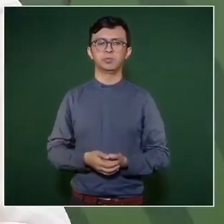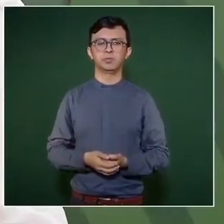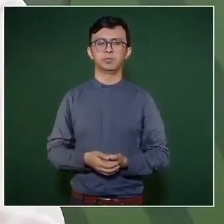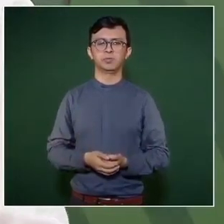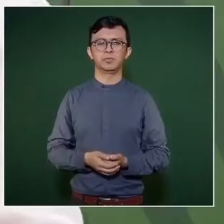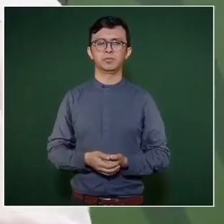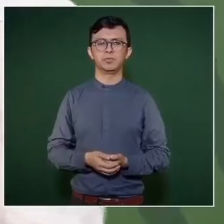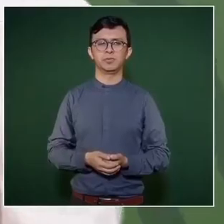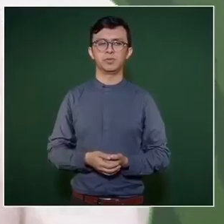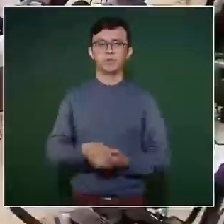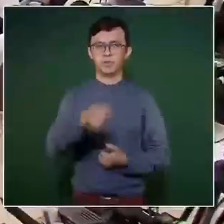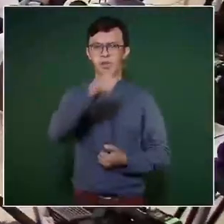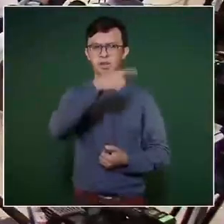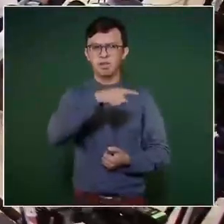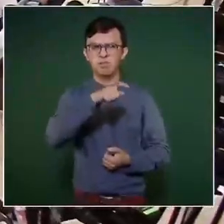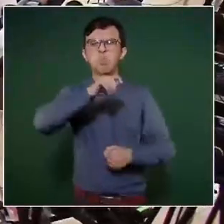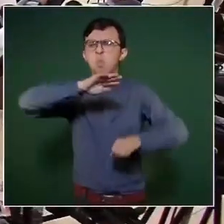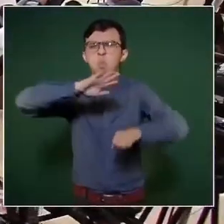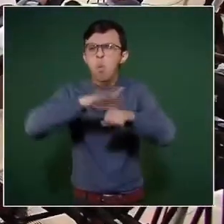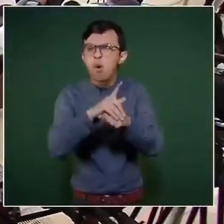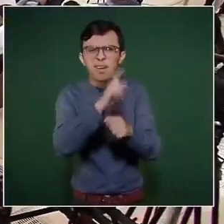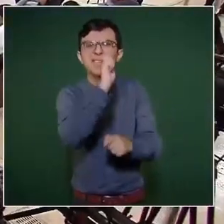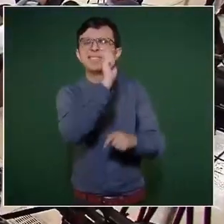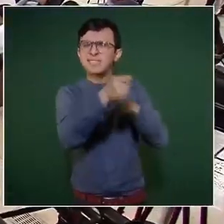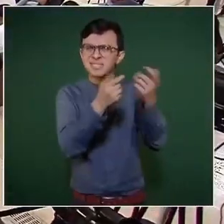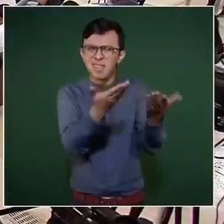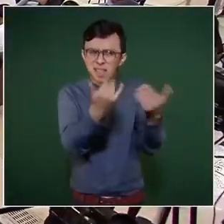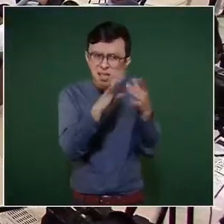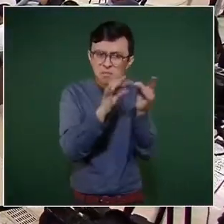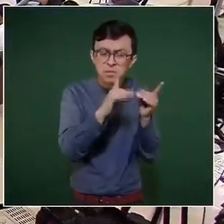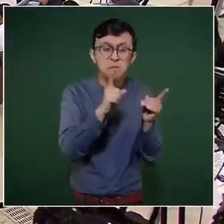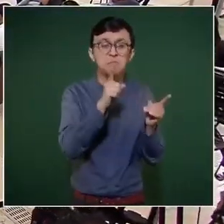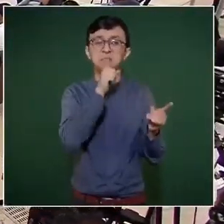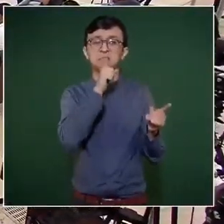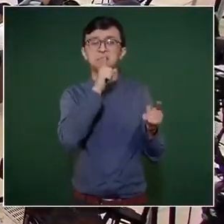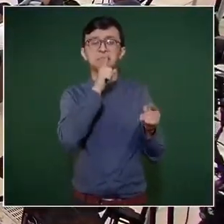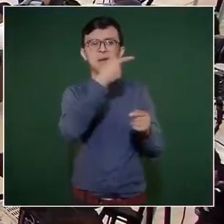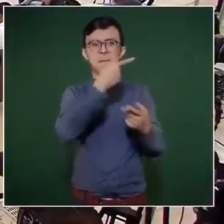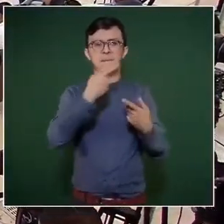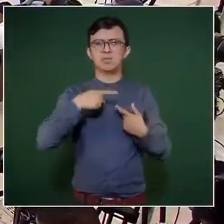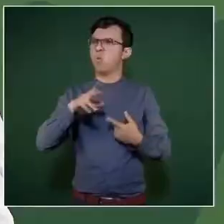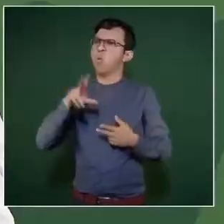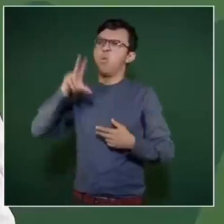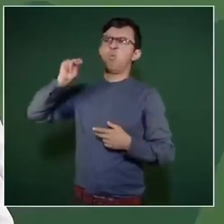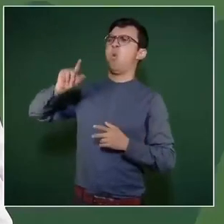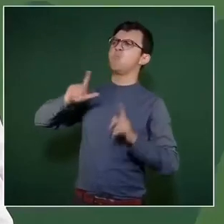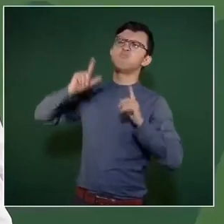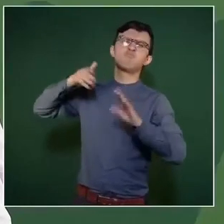había ninguna explicación del porqué de la oposición,